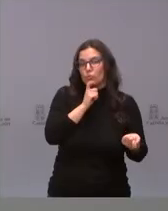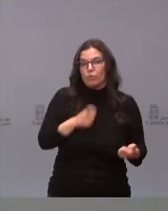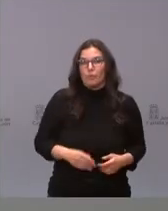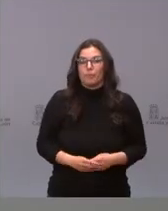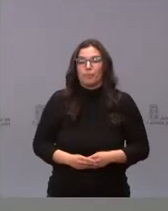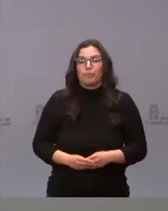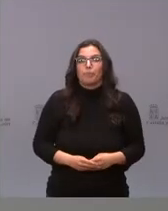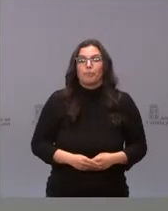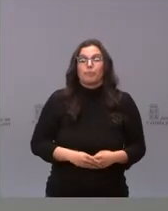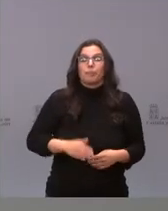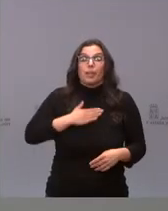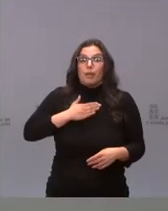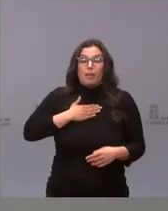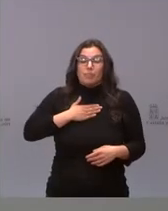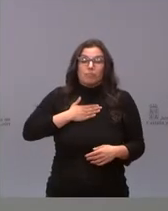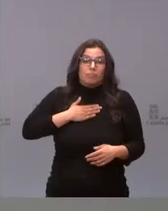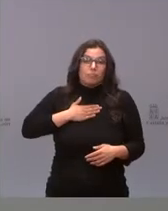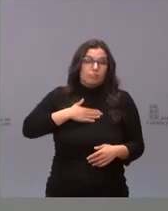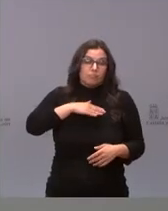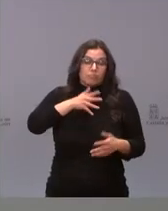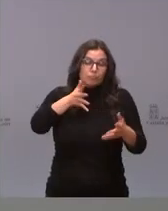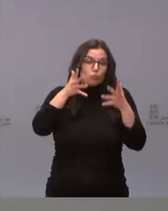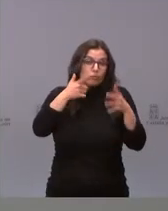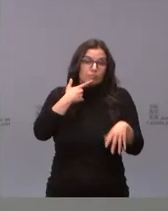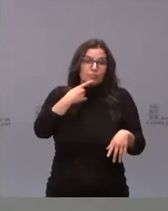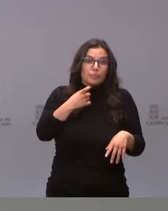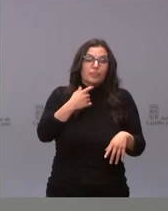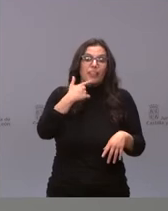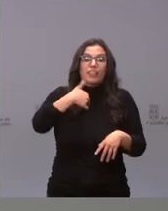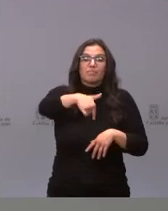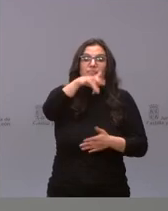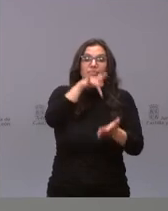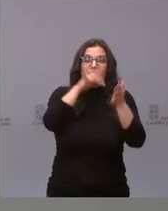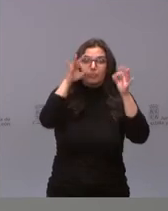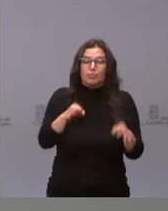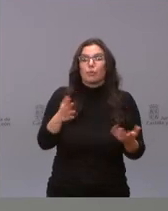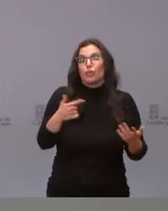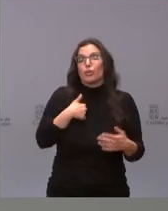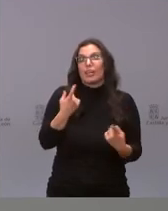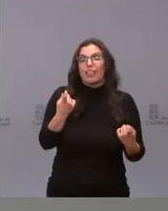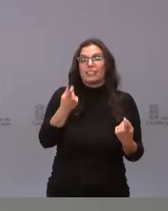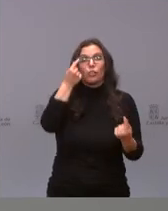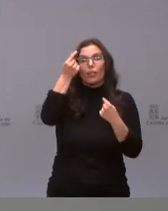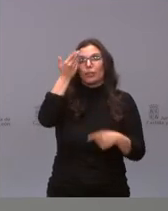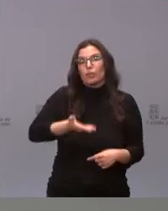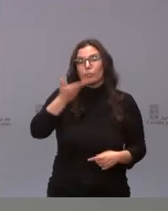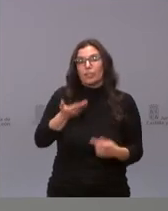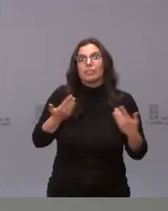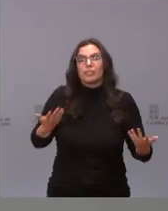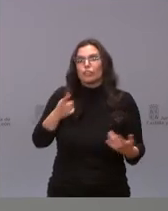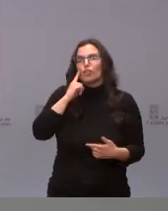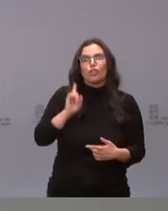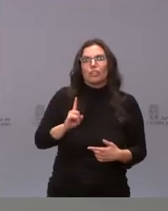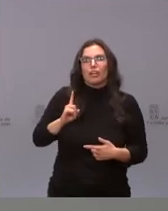mí me encantaría poder decir claramente el horizonte, pero para esto yo necesito un dato fundamental y es el número de